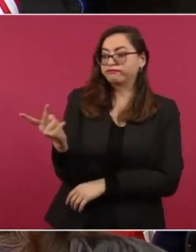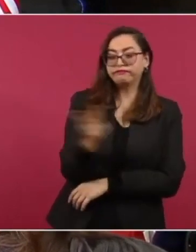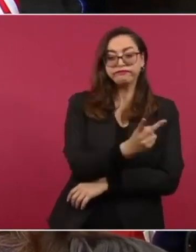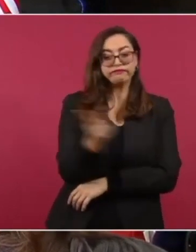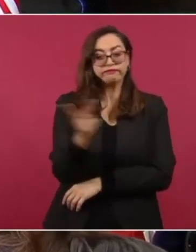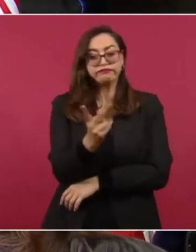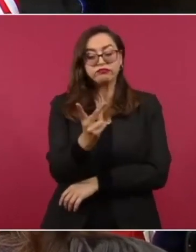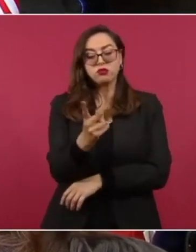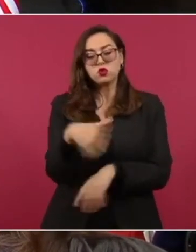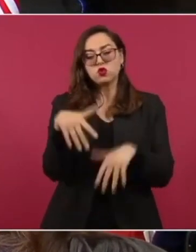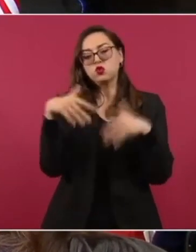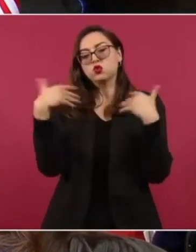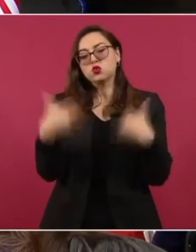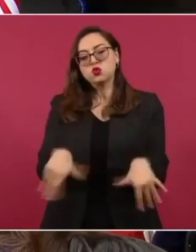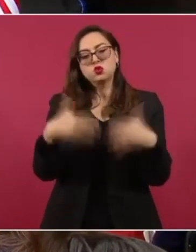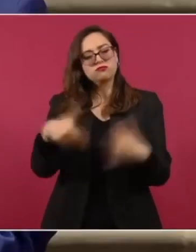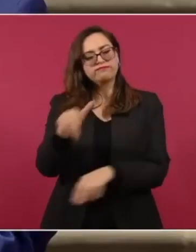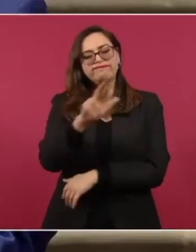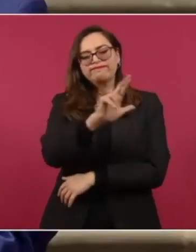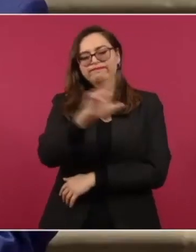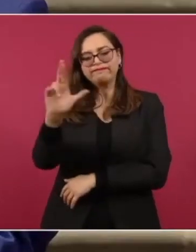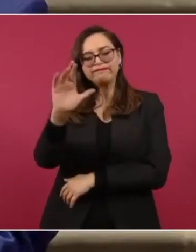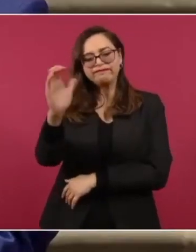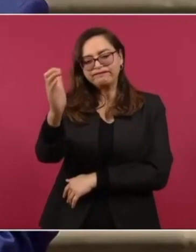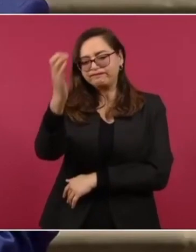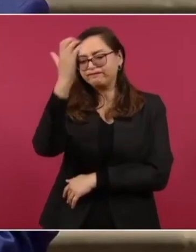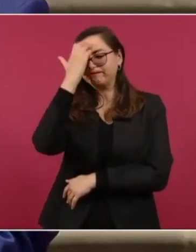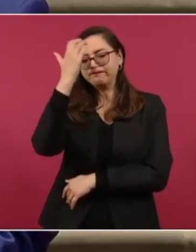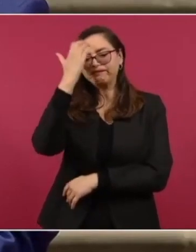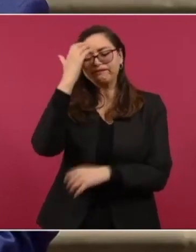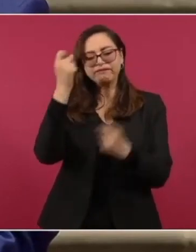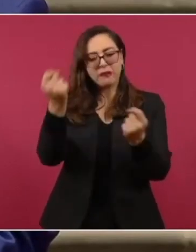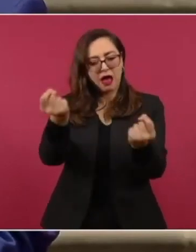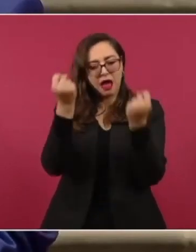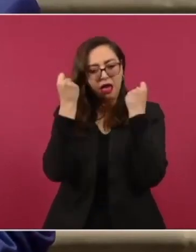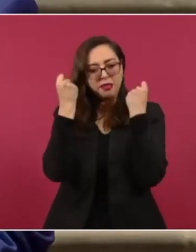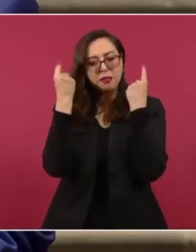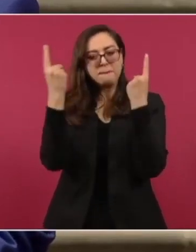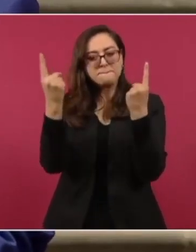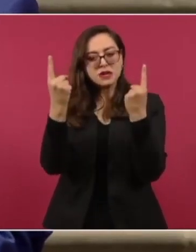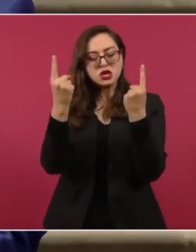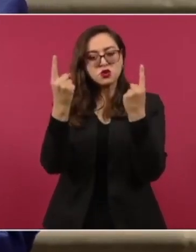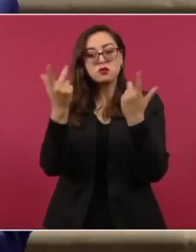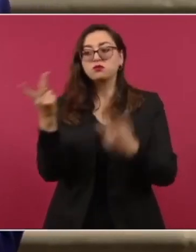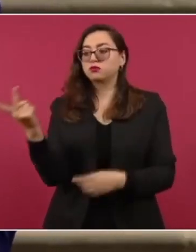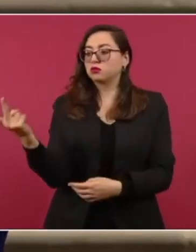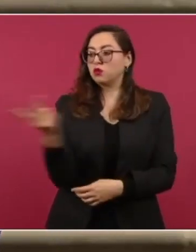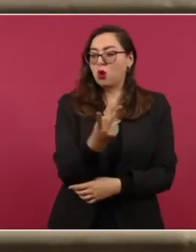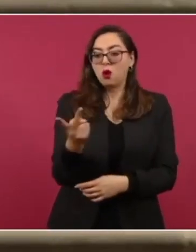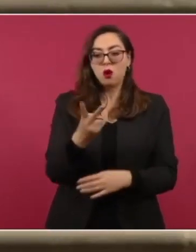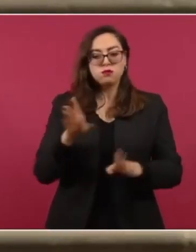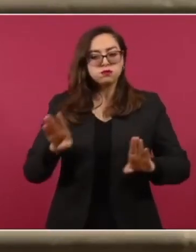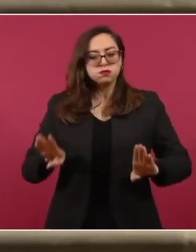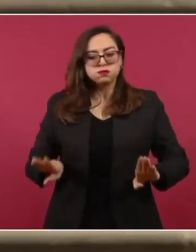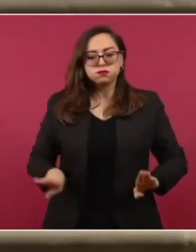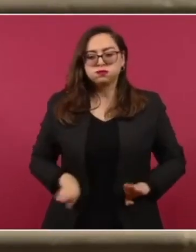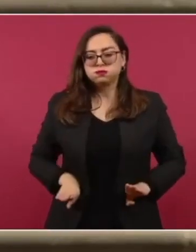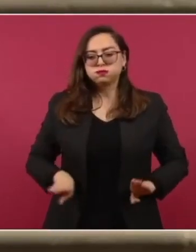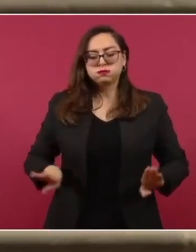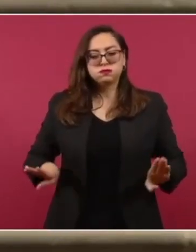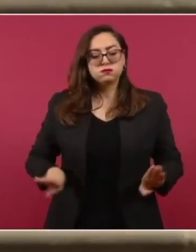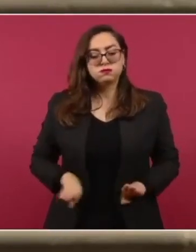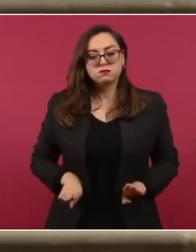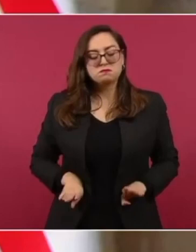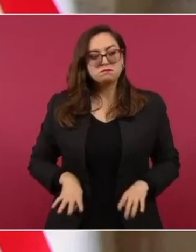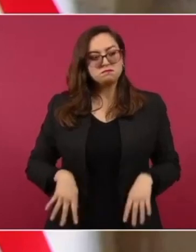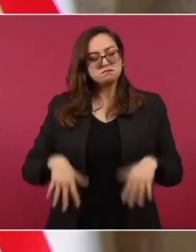tan solidaria en que